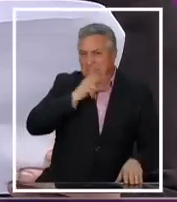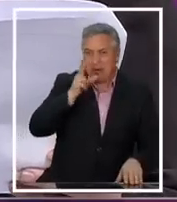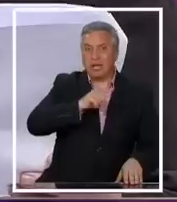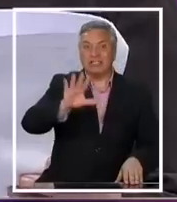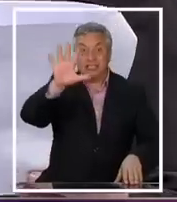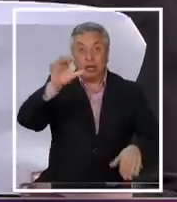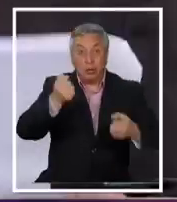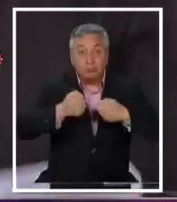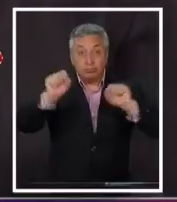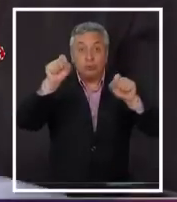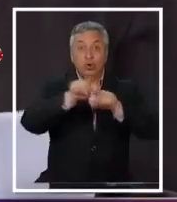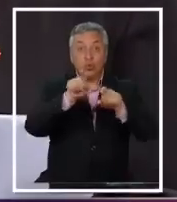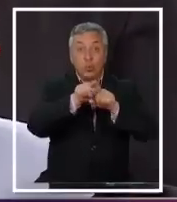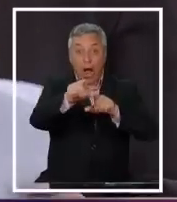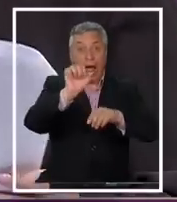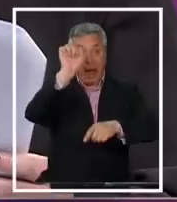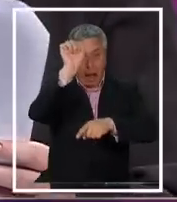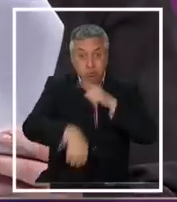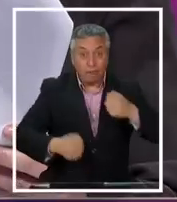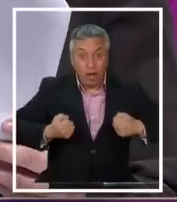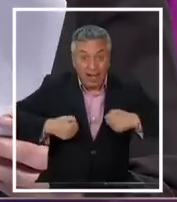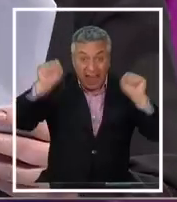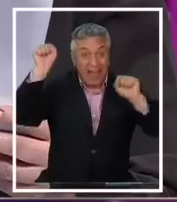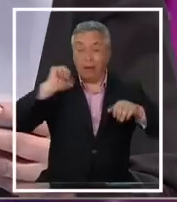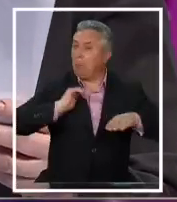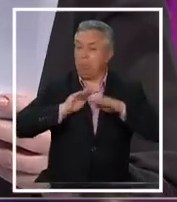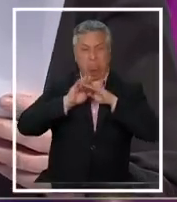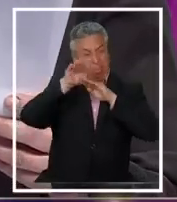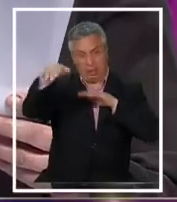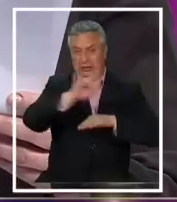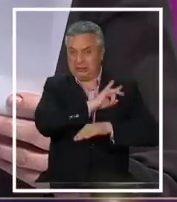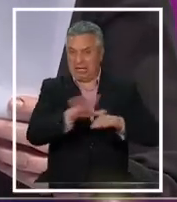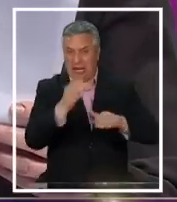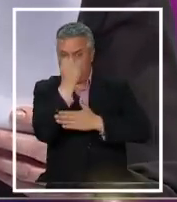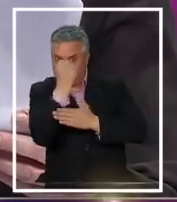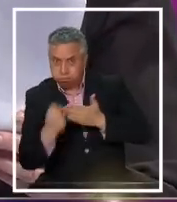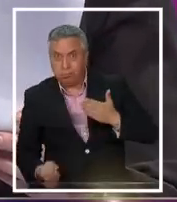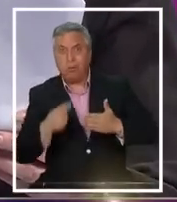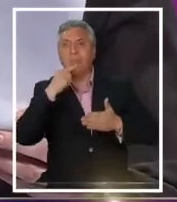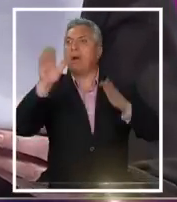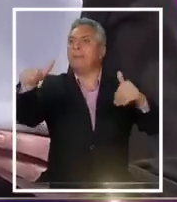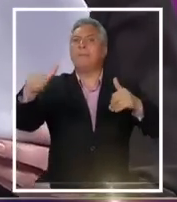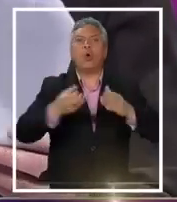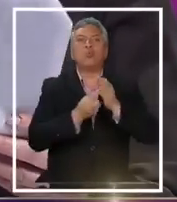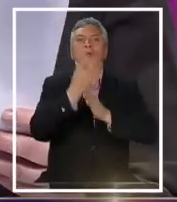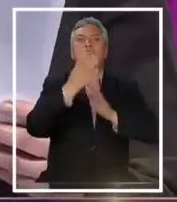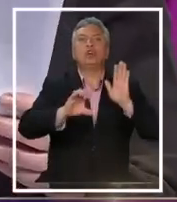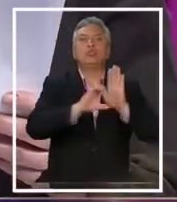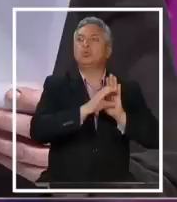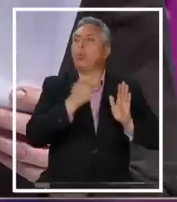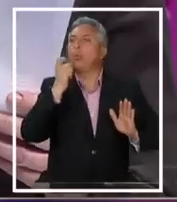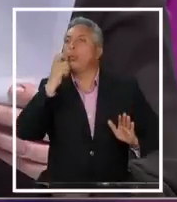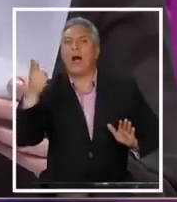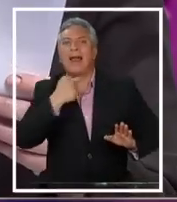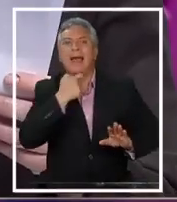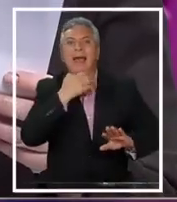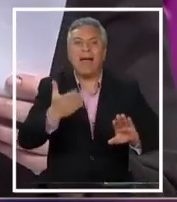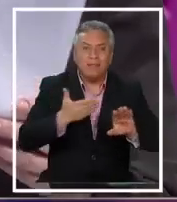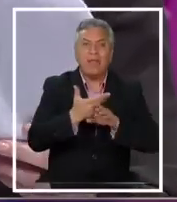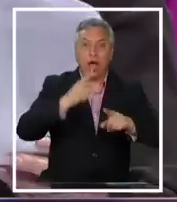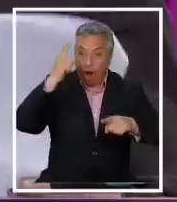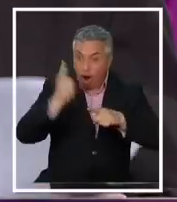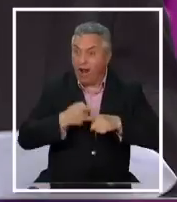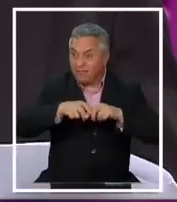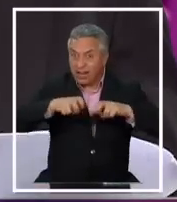si gana la prueba, vamos derecho al precipicio. Una ex constituyente que dice, ¿para qué vamos a llamar una nueva constitución? ¿Con qué garantía? Vuelta con los